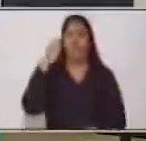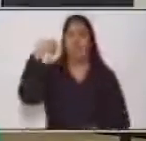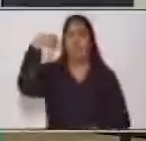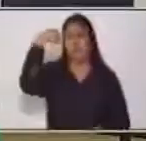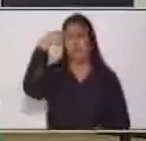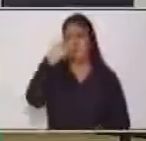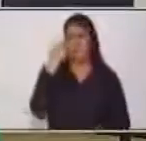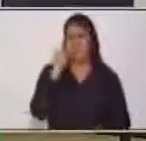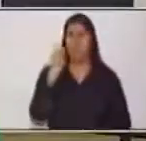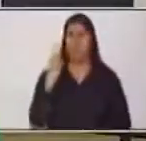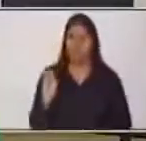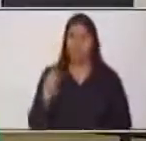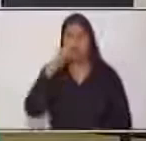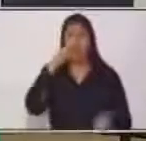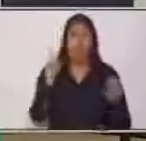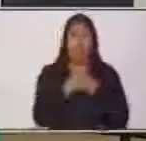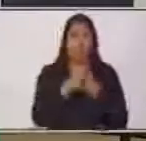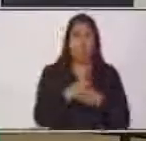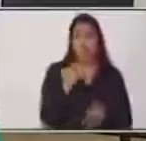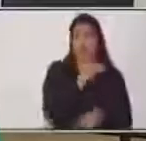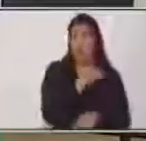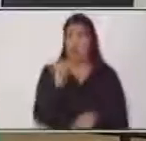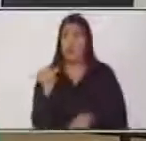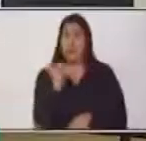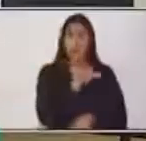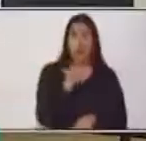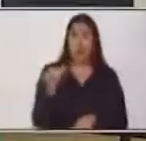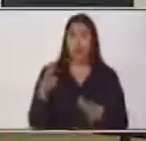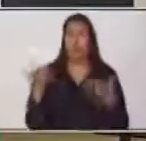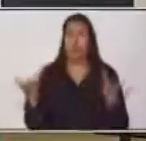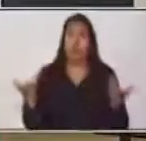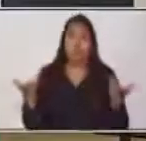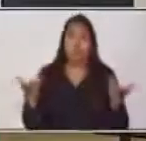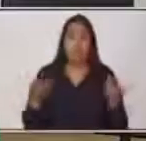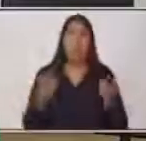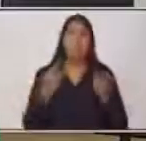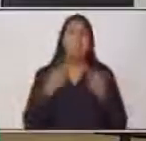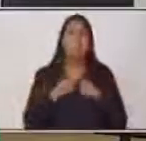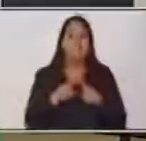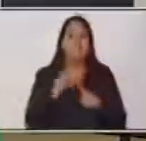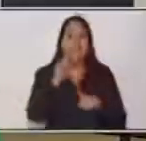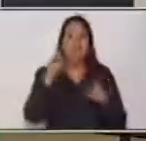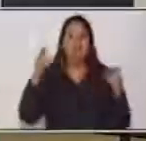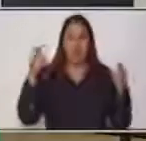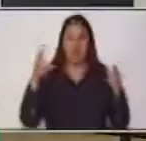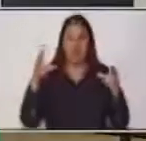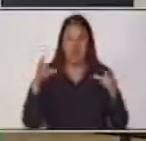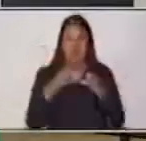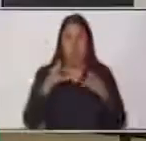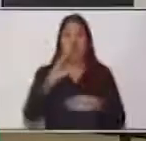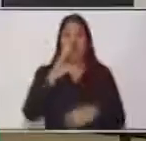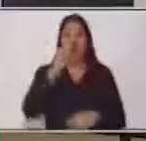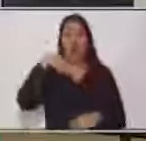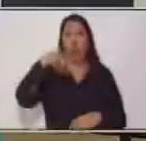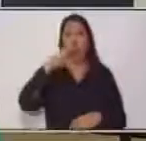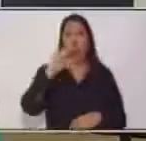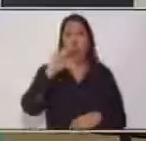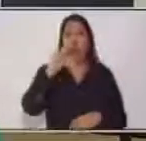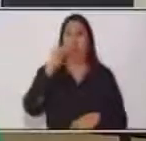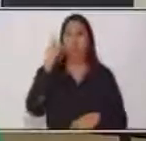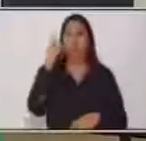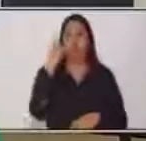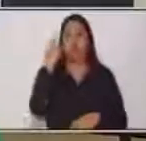partes. Pero, en la conclusión, en el ensayo, usted va a presentar un juicio, ya sea positivo o ya sea